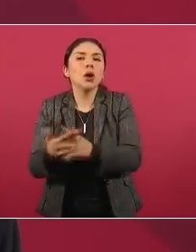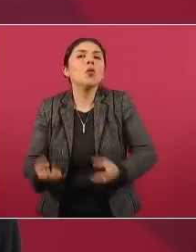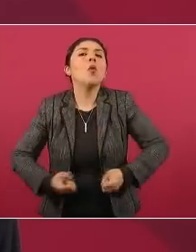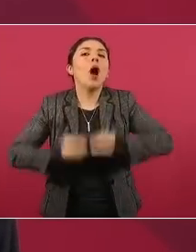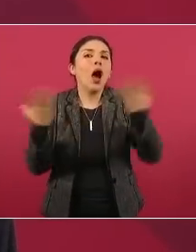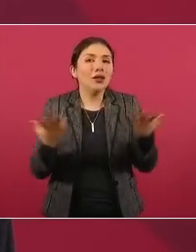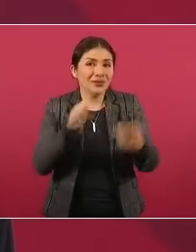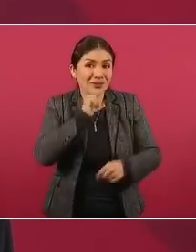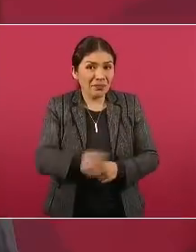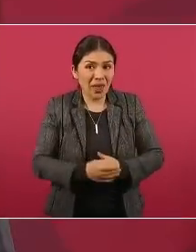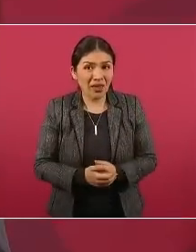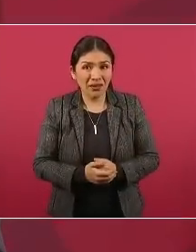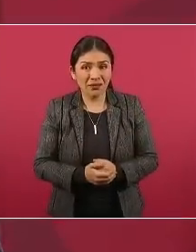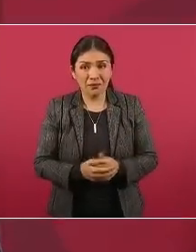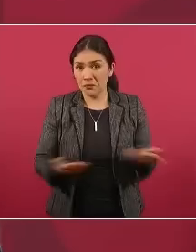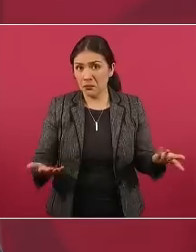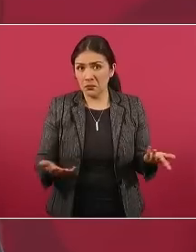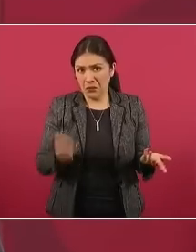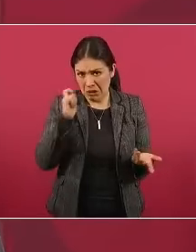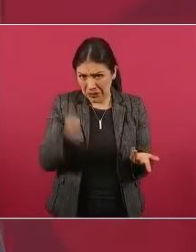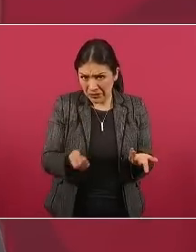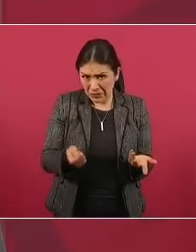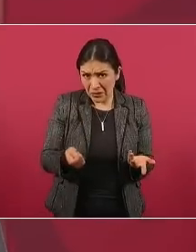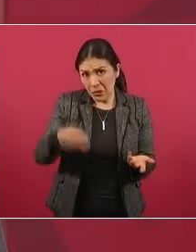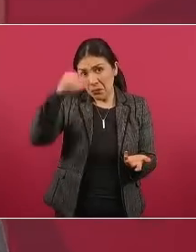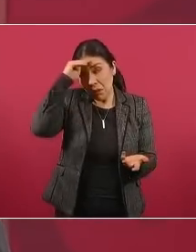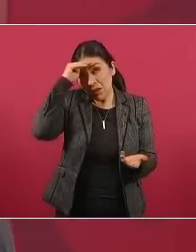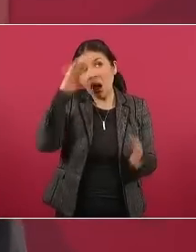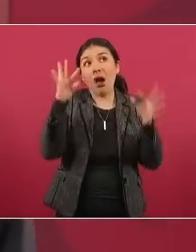de tontos y aplauden les escupen